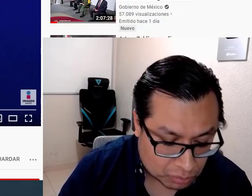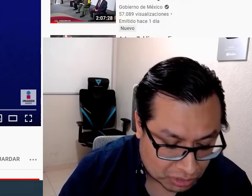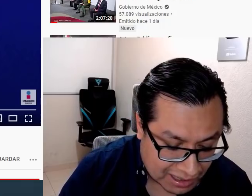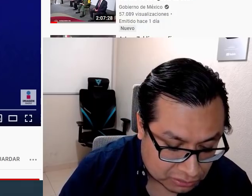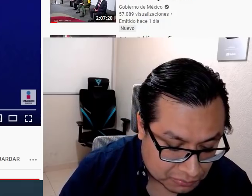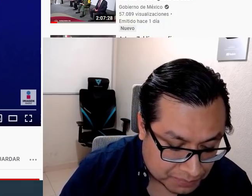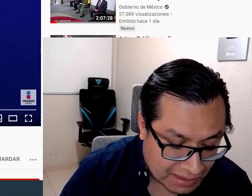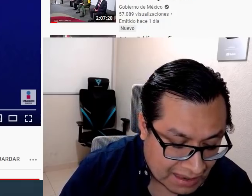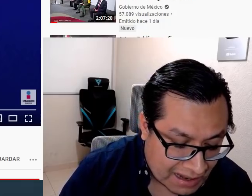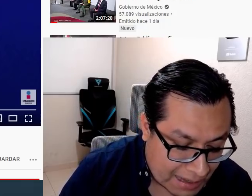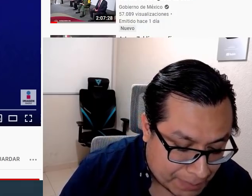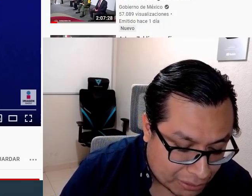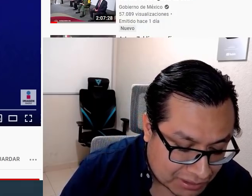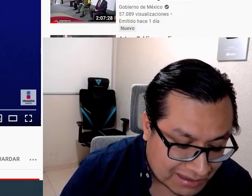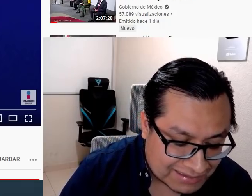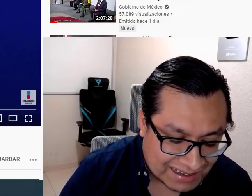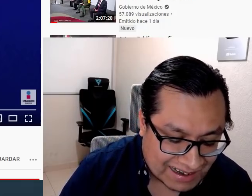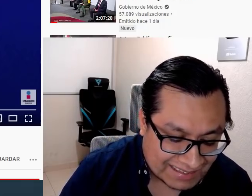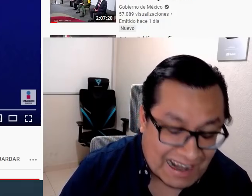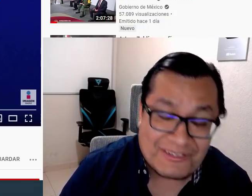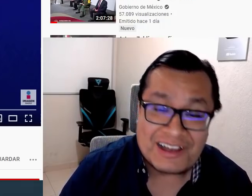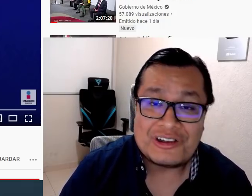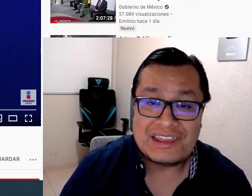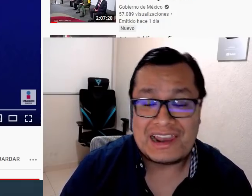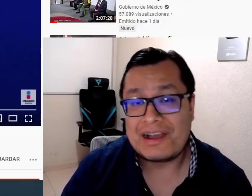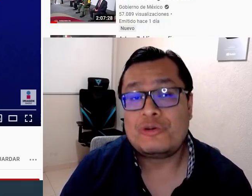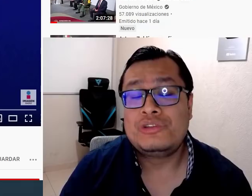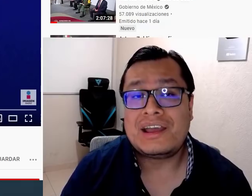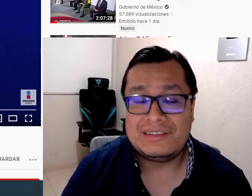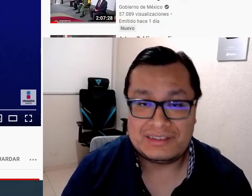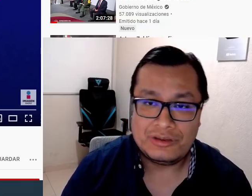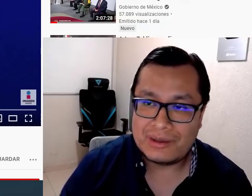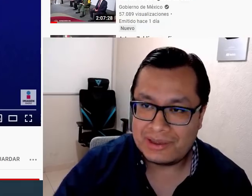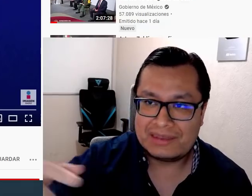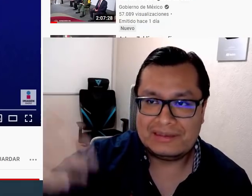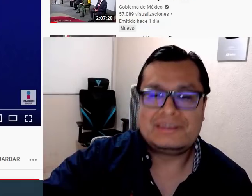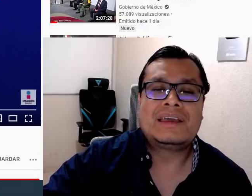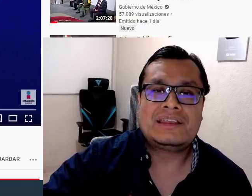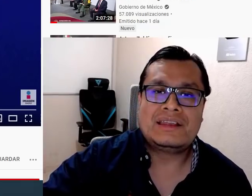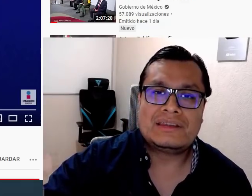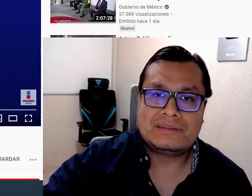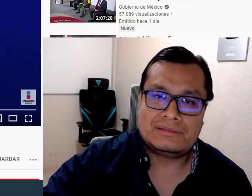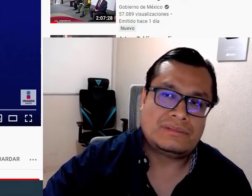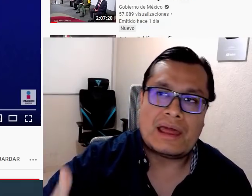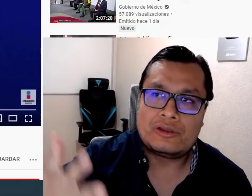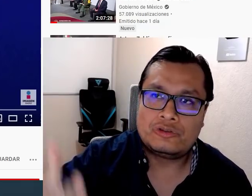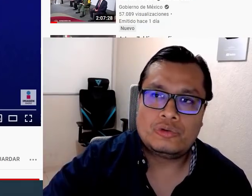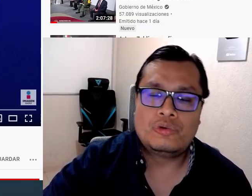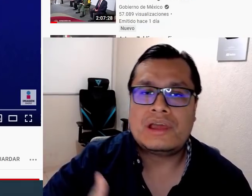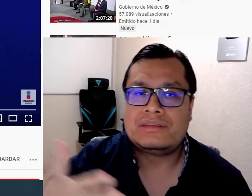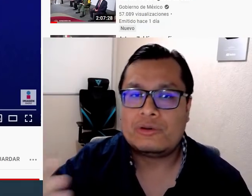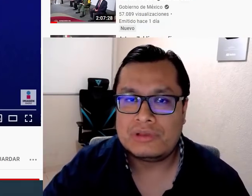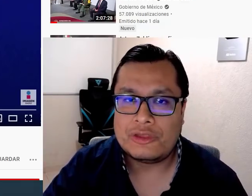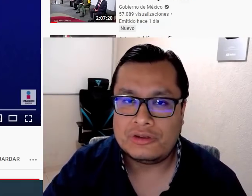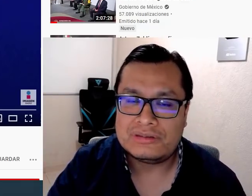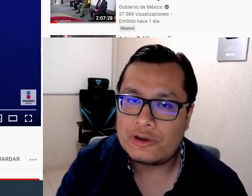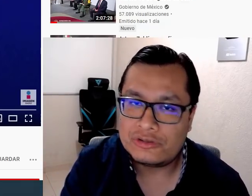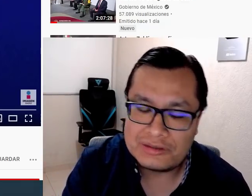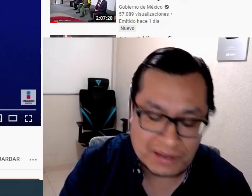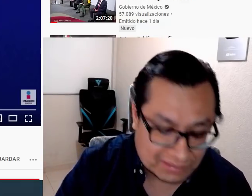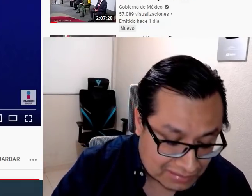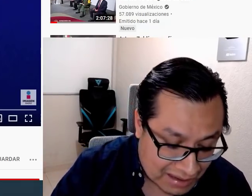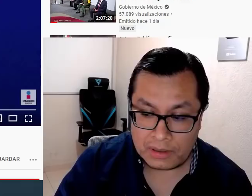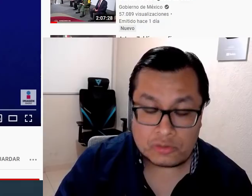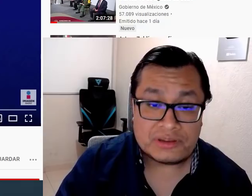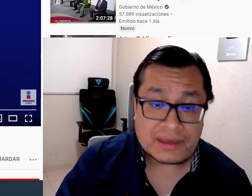40% es muy alto. Le preguntan acerca de la vacuna CanSino, ya ven que dicen que tienen que darnos una segunda dosis